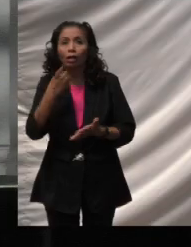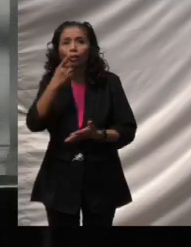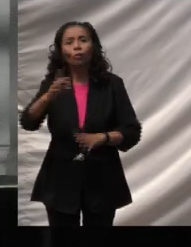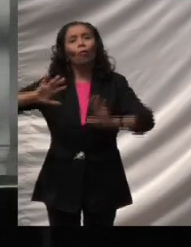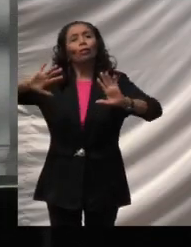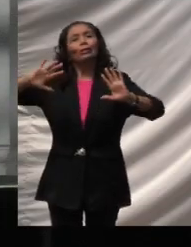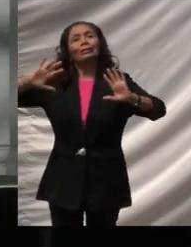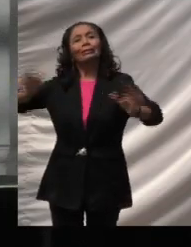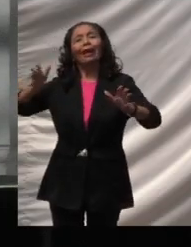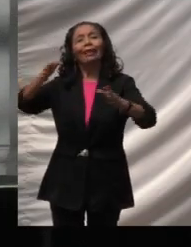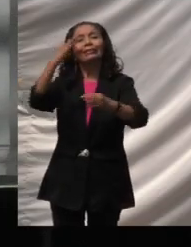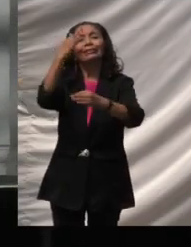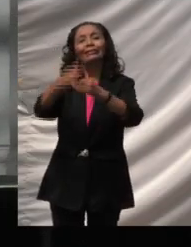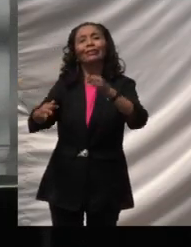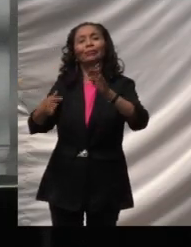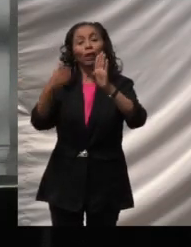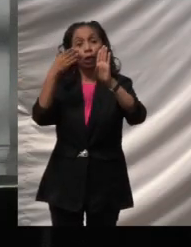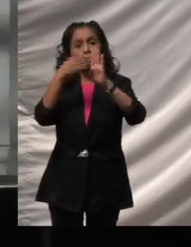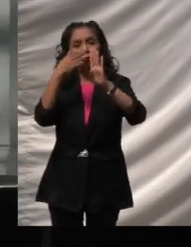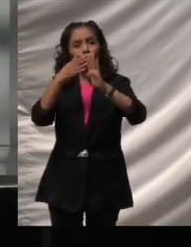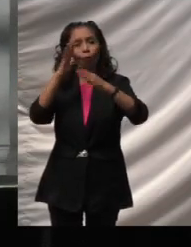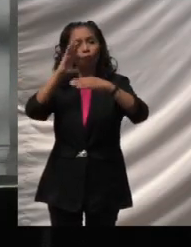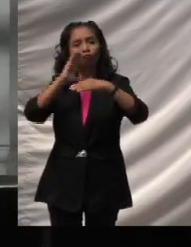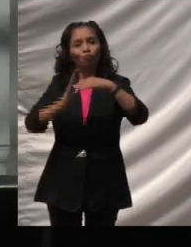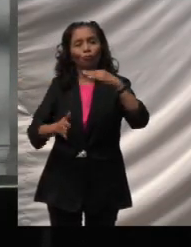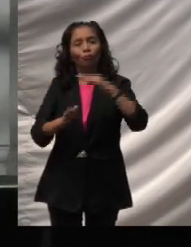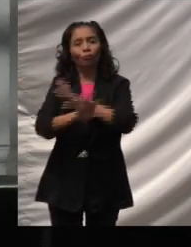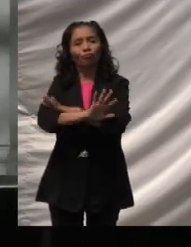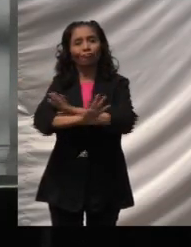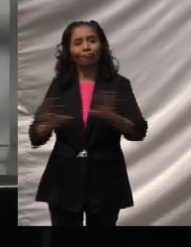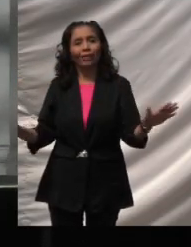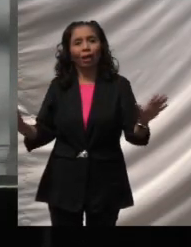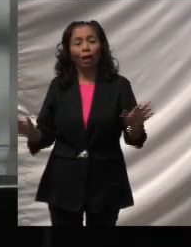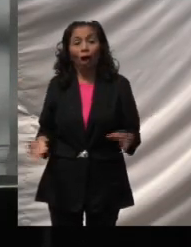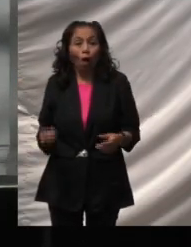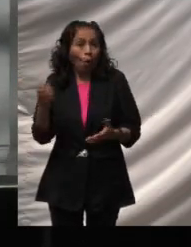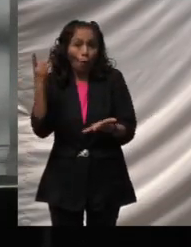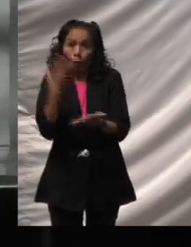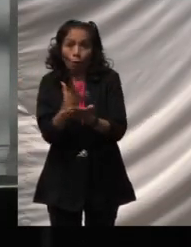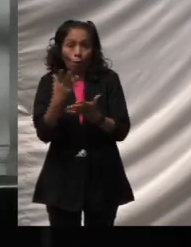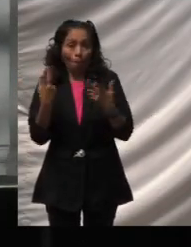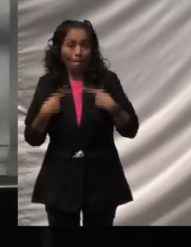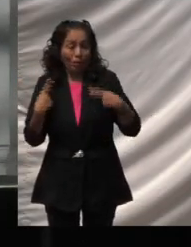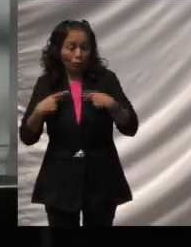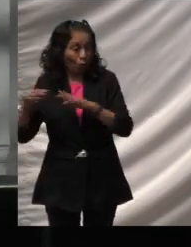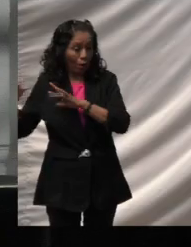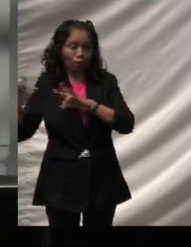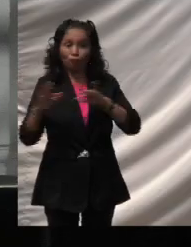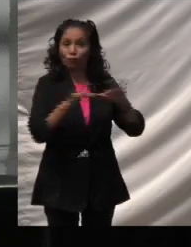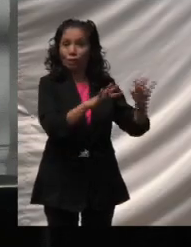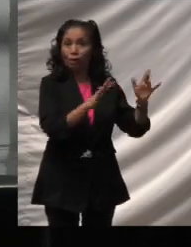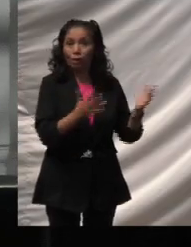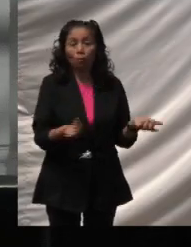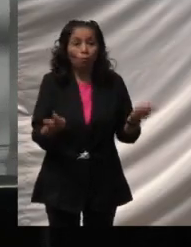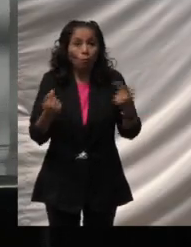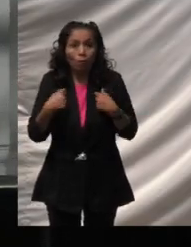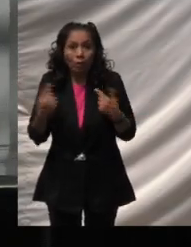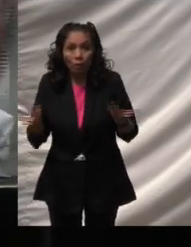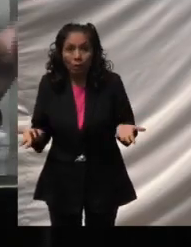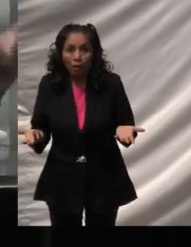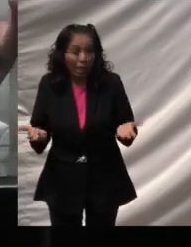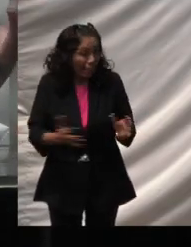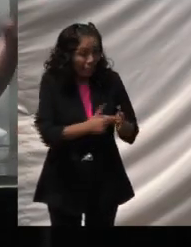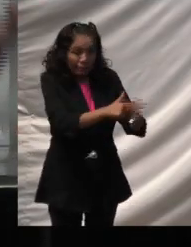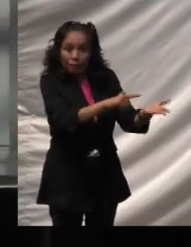ya había acabado su misión. Y que solo faltaba más gente para que habitara el lugar, ya que era demasiado